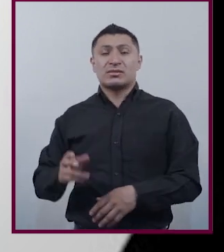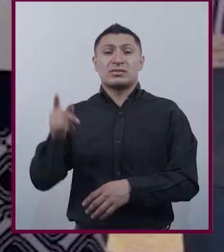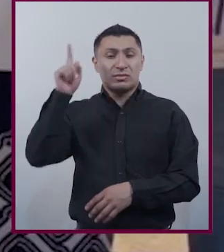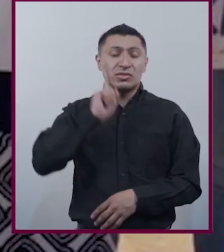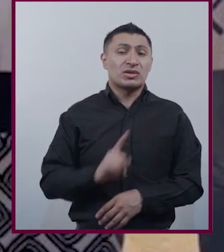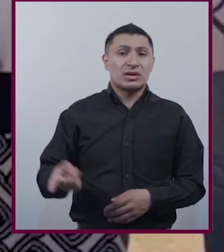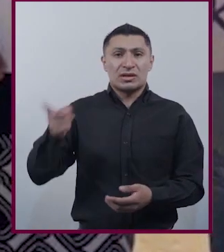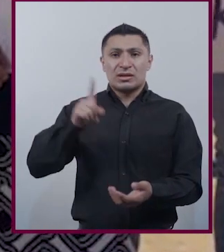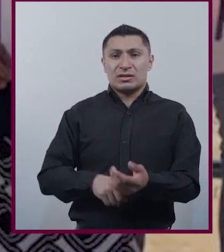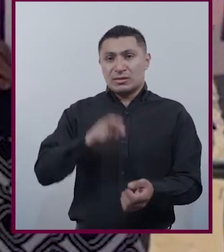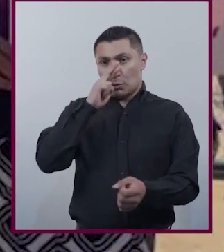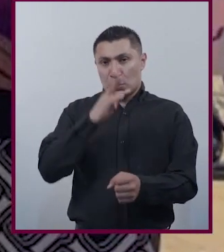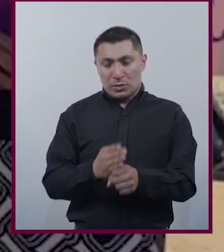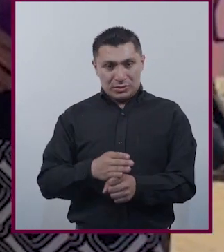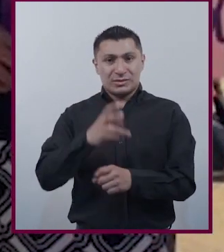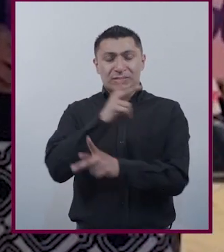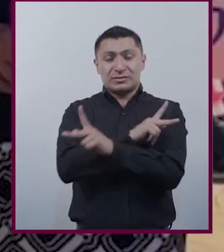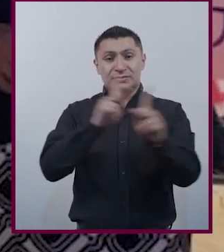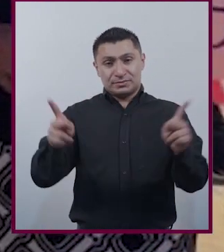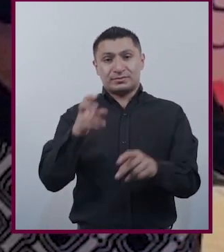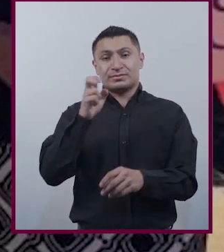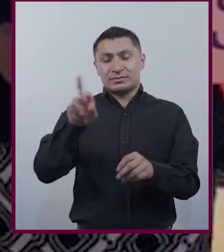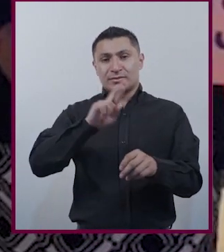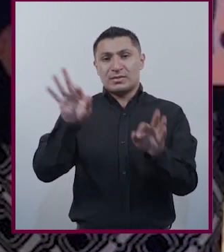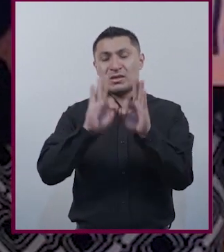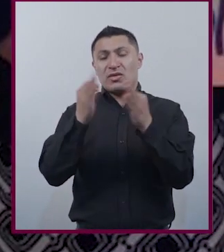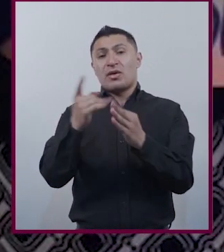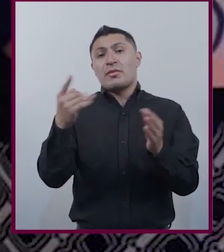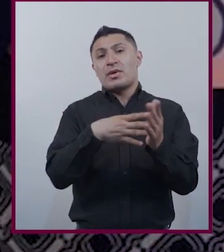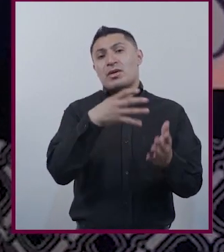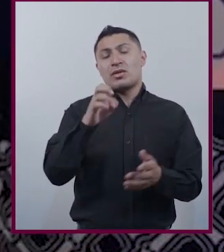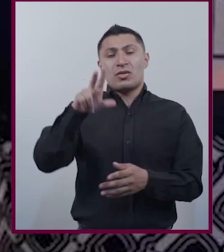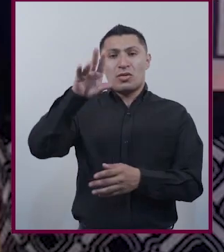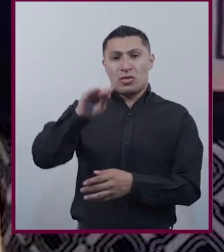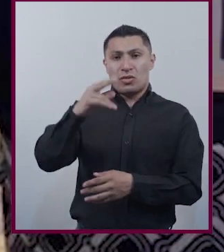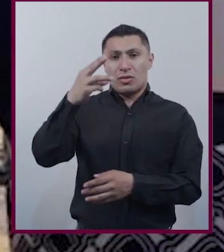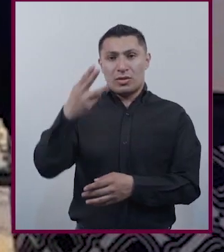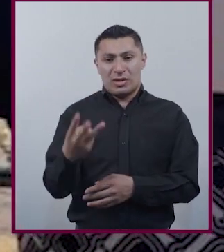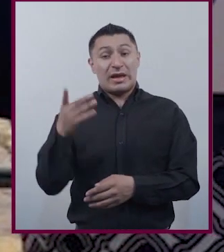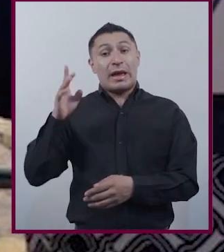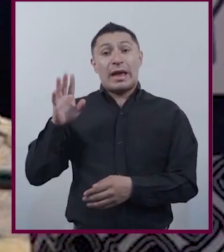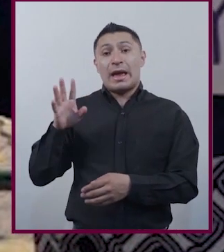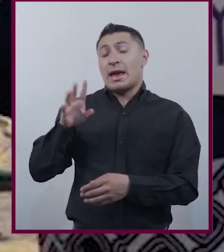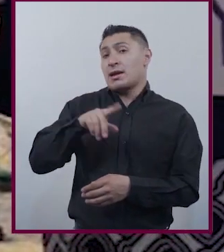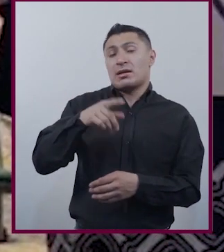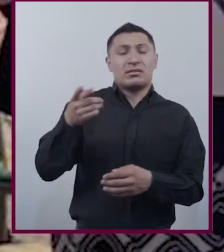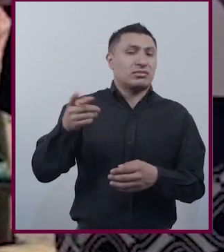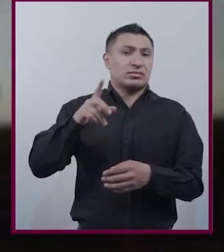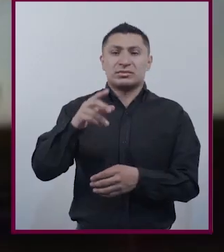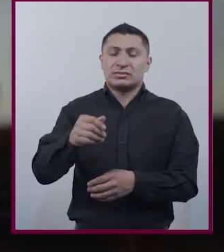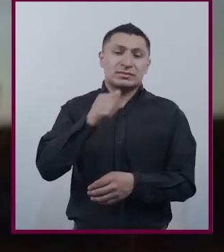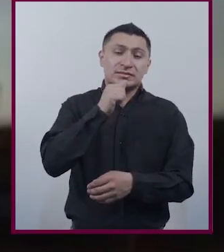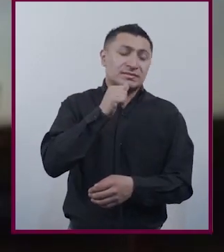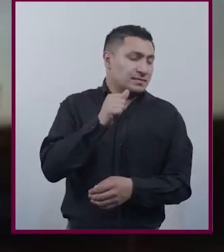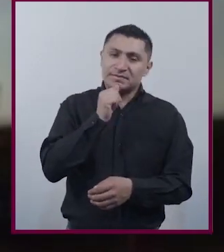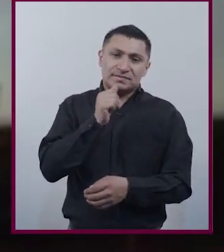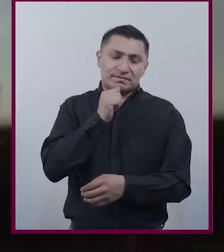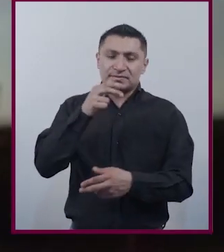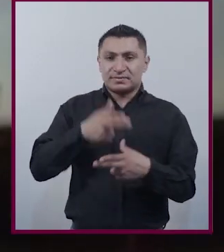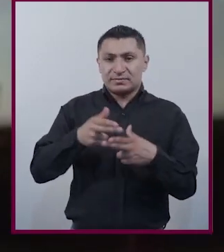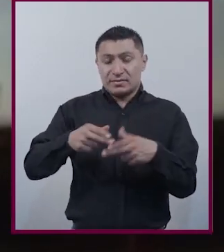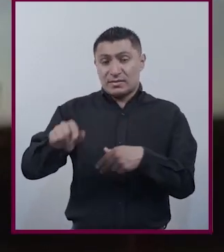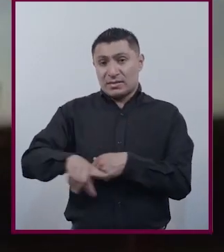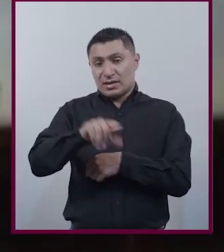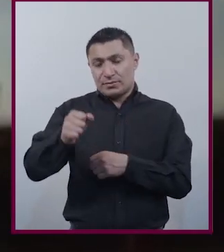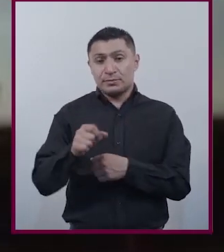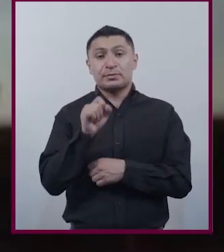Esta reforma de 1993 no sería aplicada hasta algunos años después También en ese